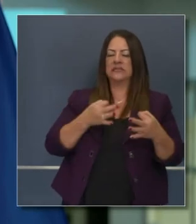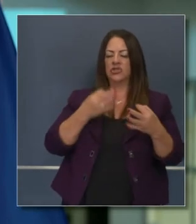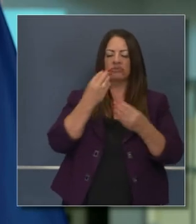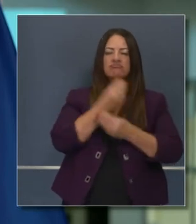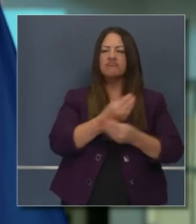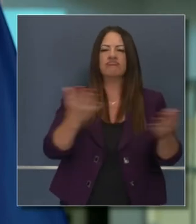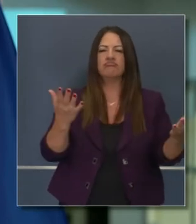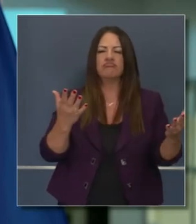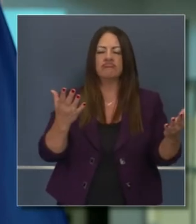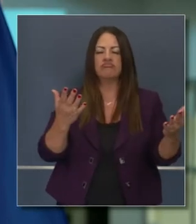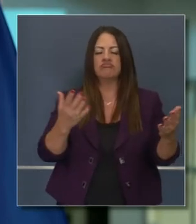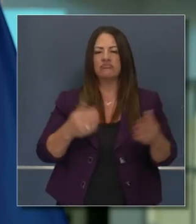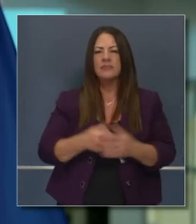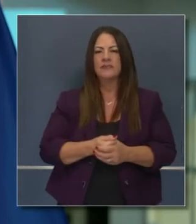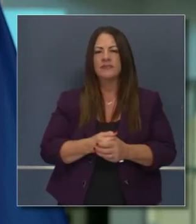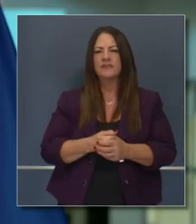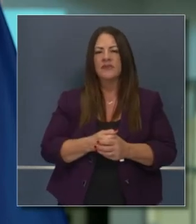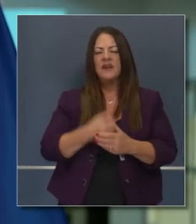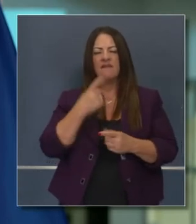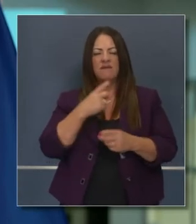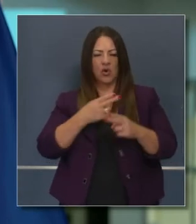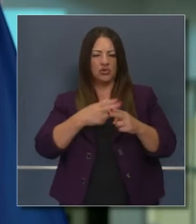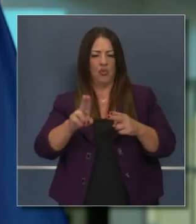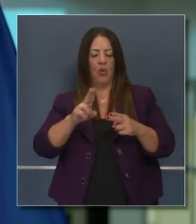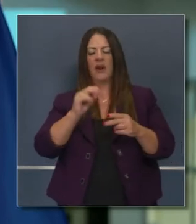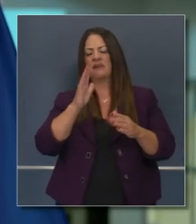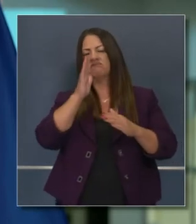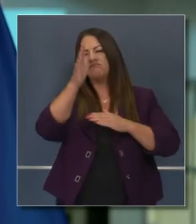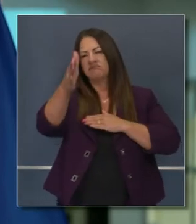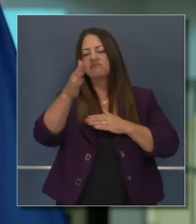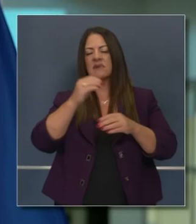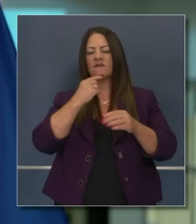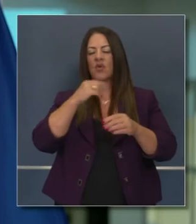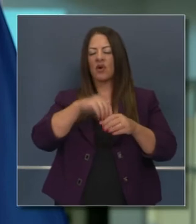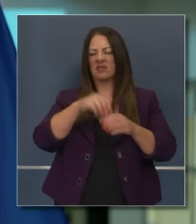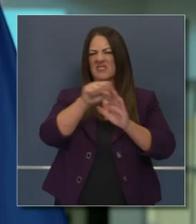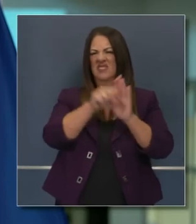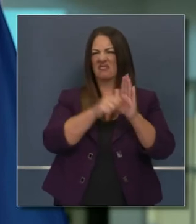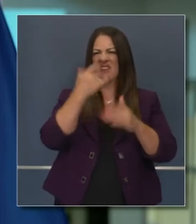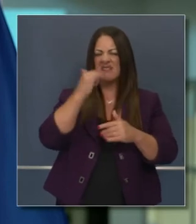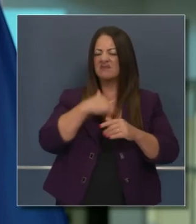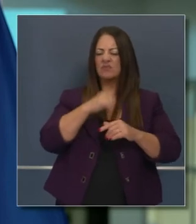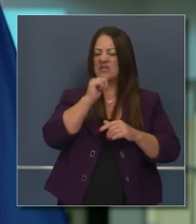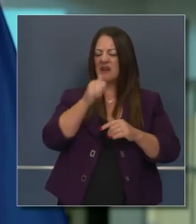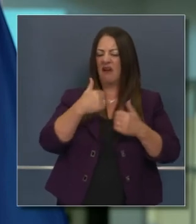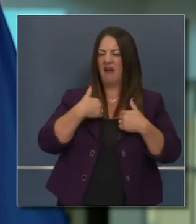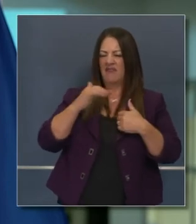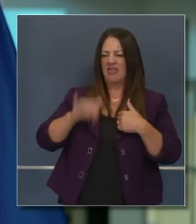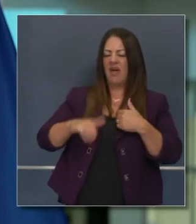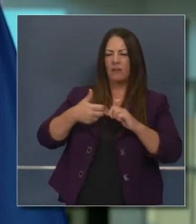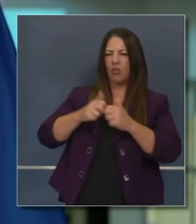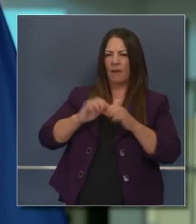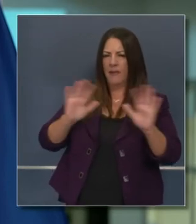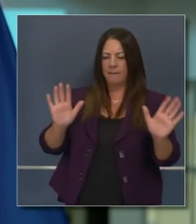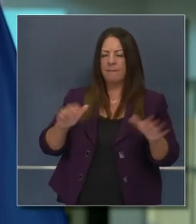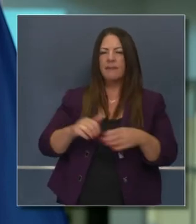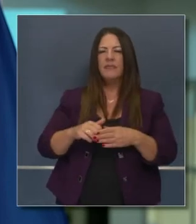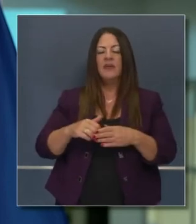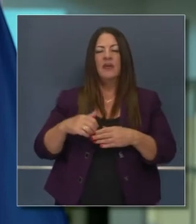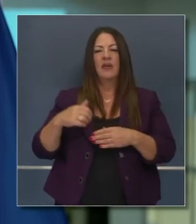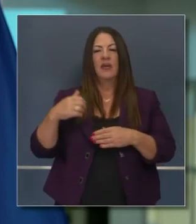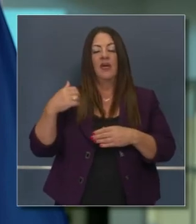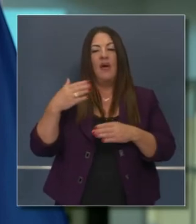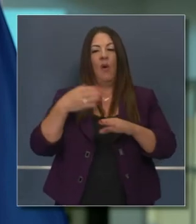que tomamos en tiempo real o más ampliamente a plazo mediano y largo. También hicimos transición